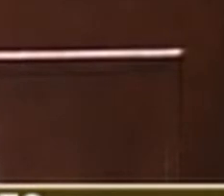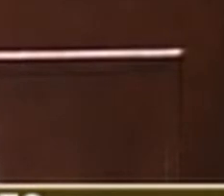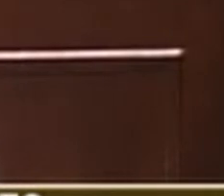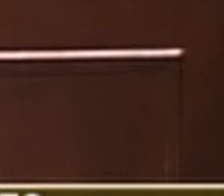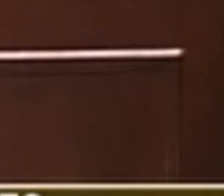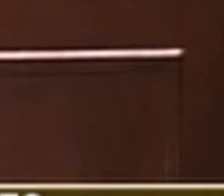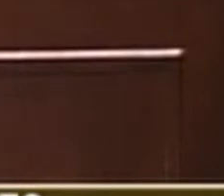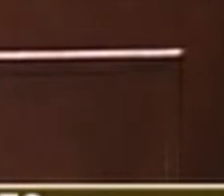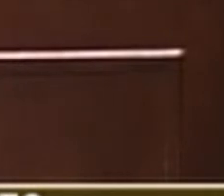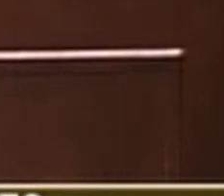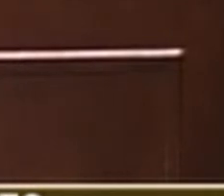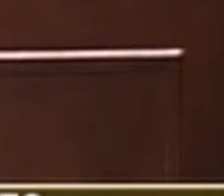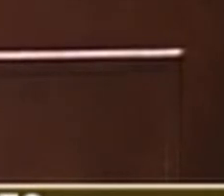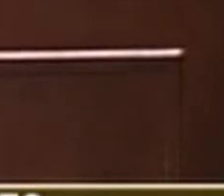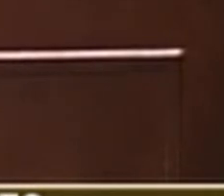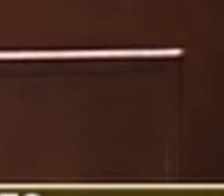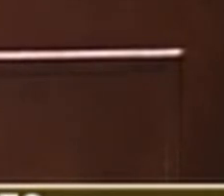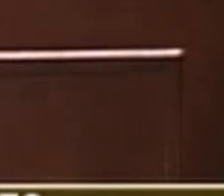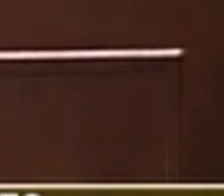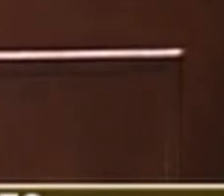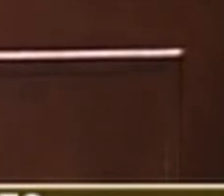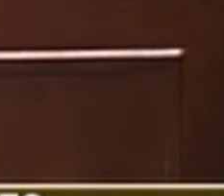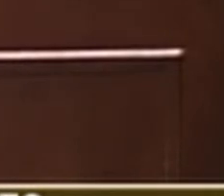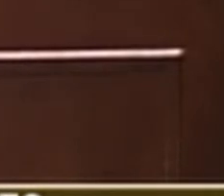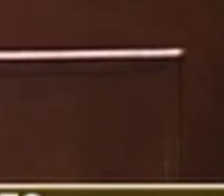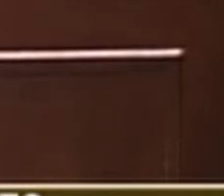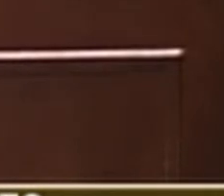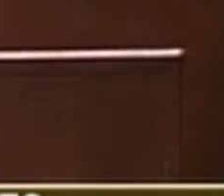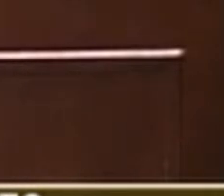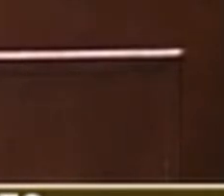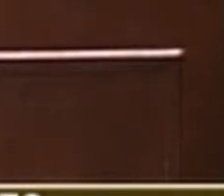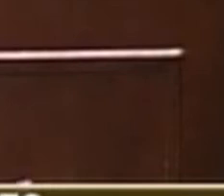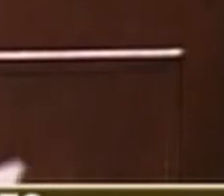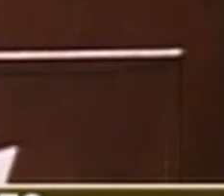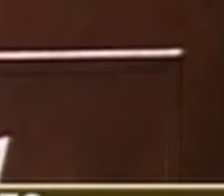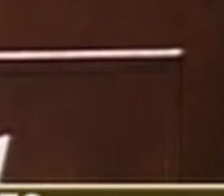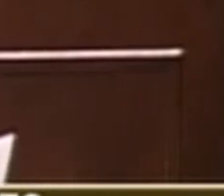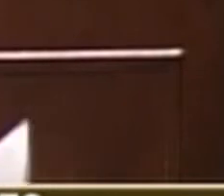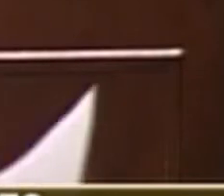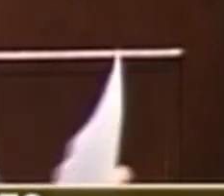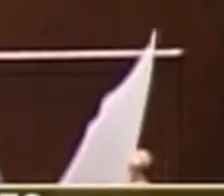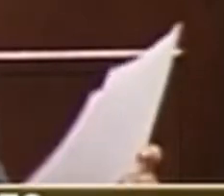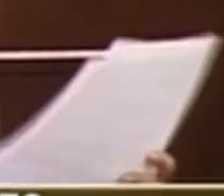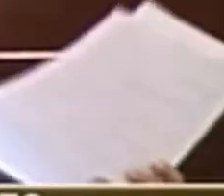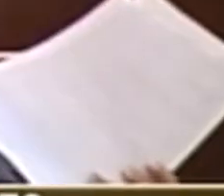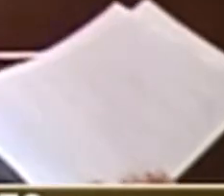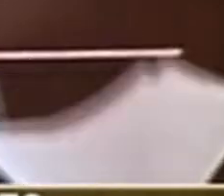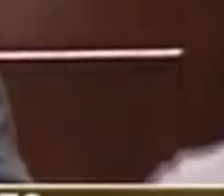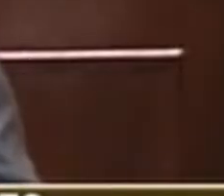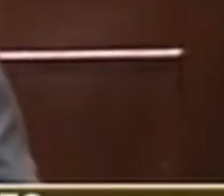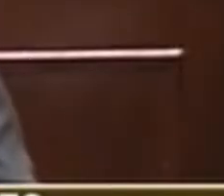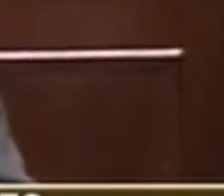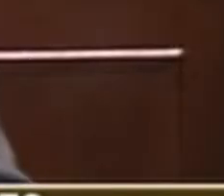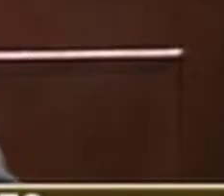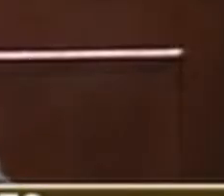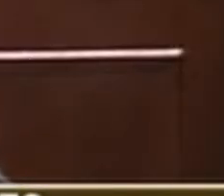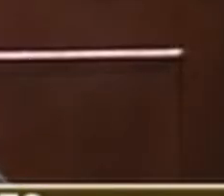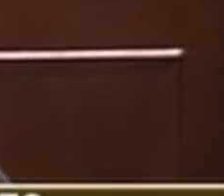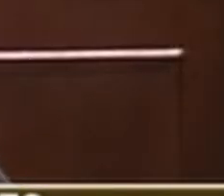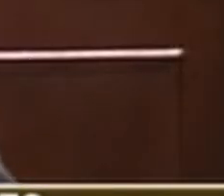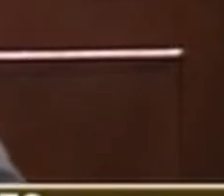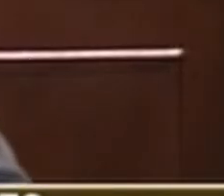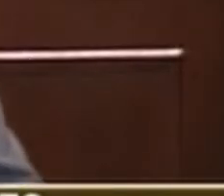cuántos años. La parcela 63 del sector La Fén Mundo Nuevo, Córdoba. Hoy están sacando a la gente